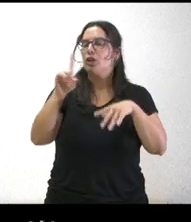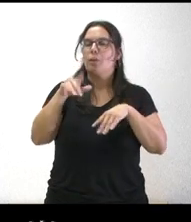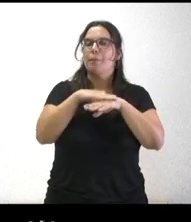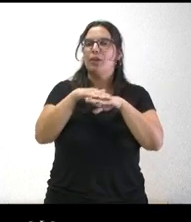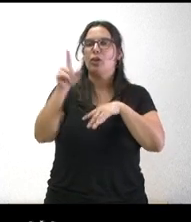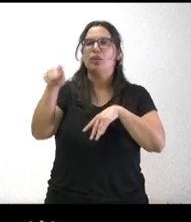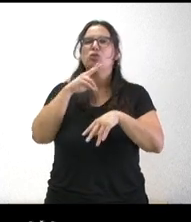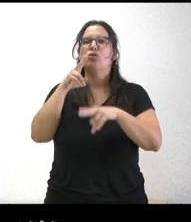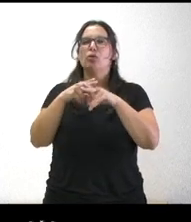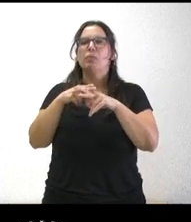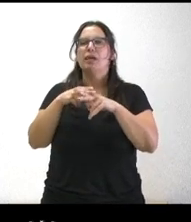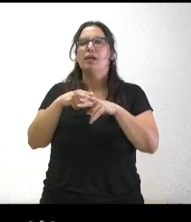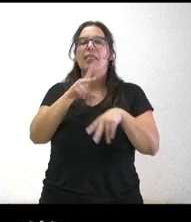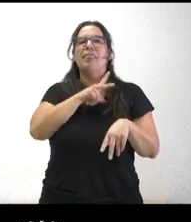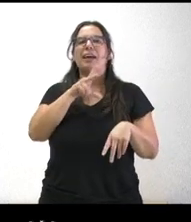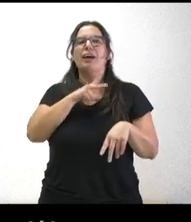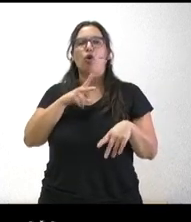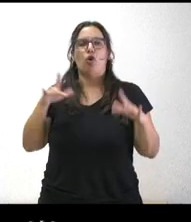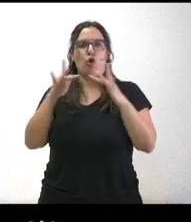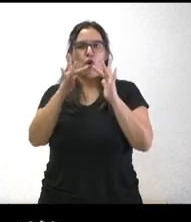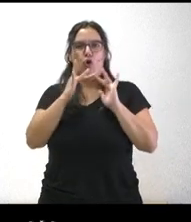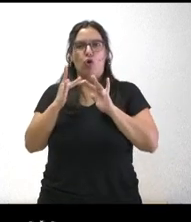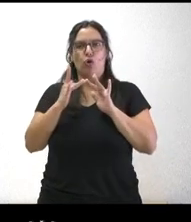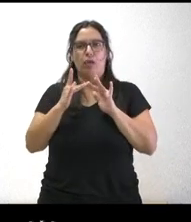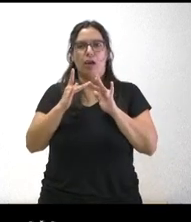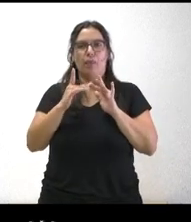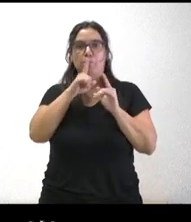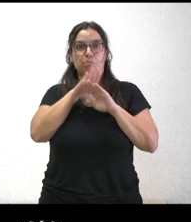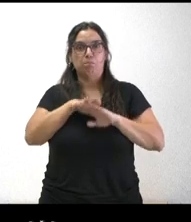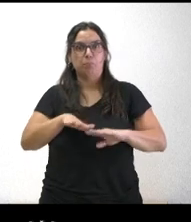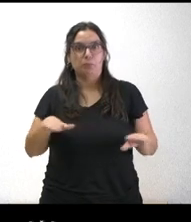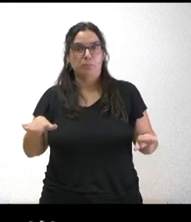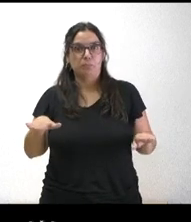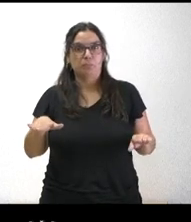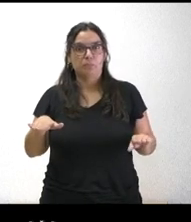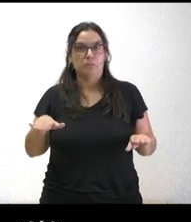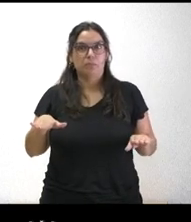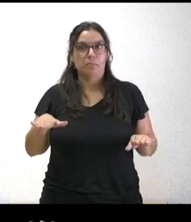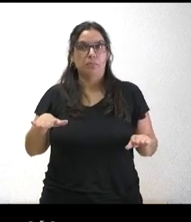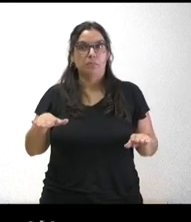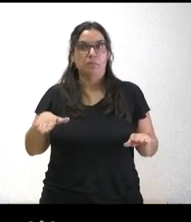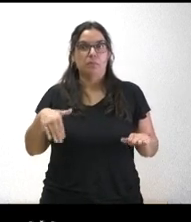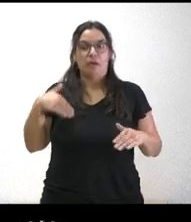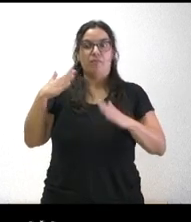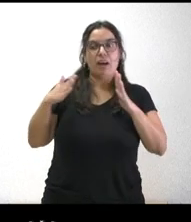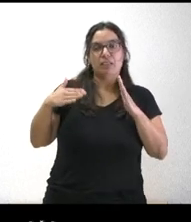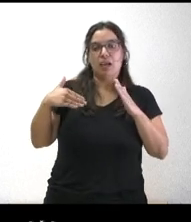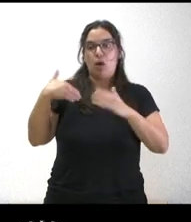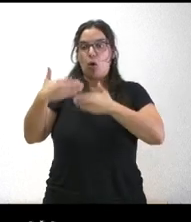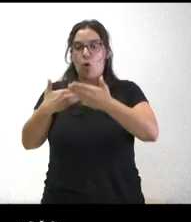ellos llaman decreto de concordia del que no hemos sabido absolutamente nada ni qué fases ni qué momentos